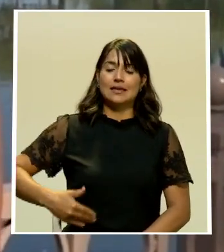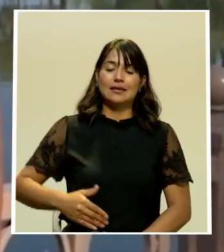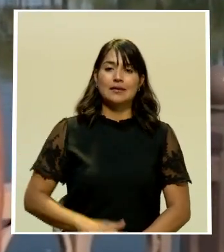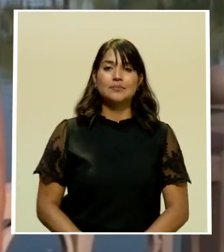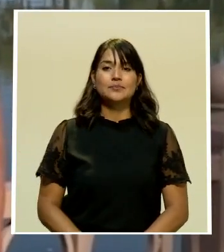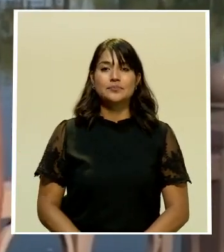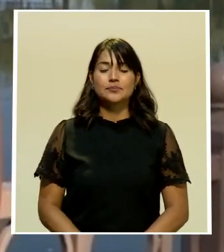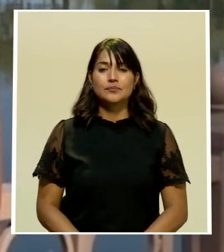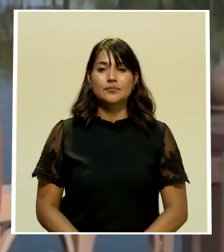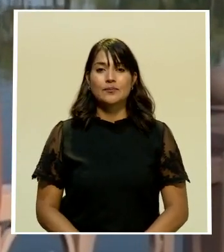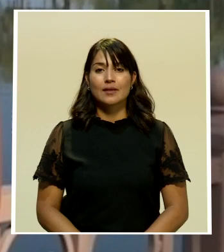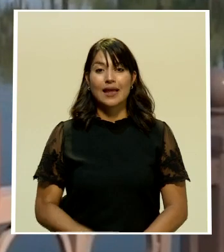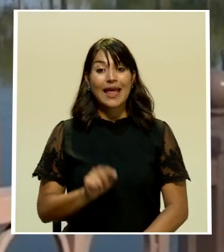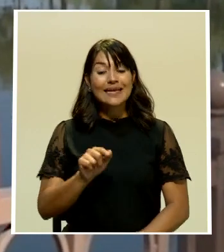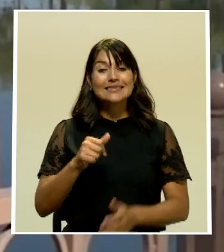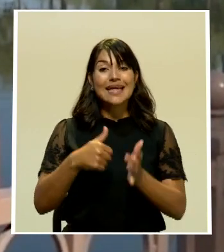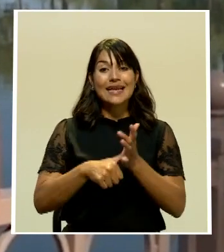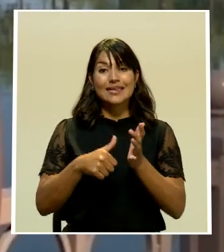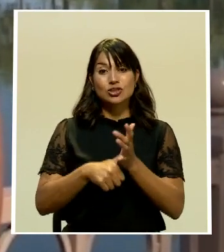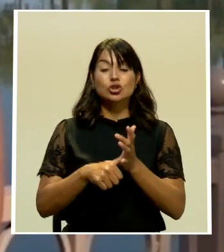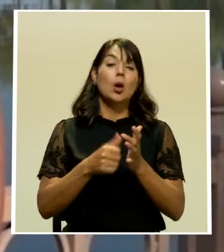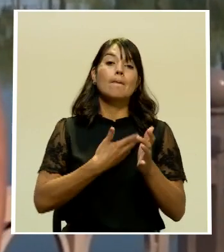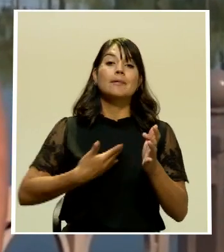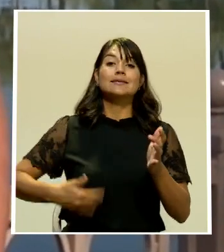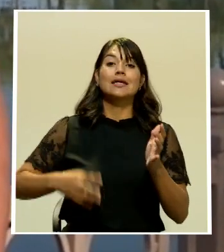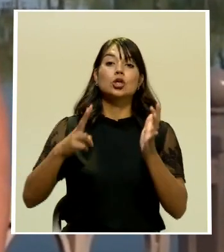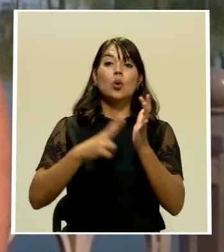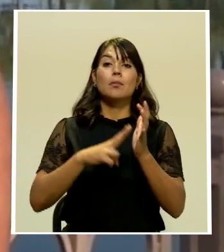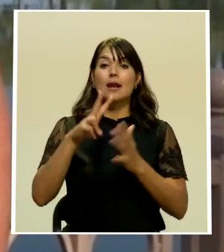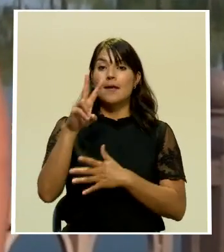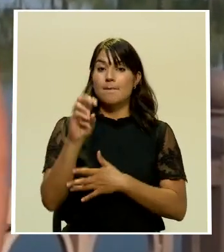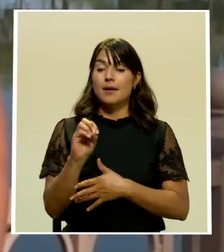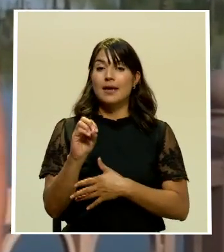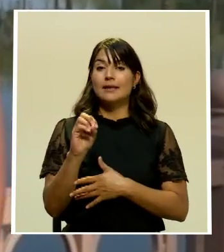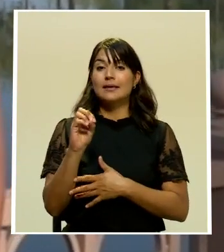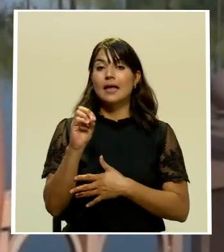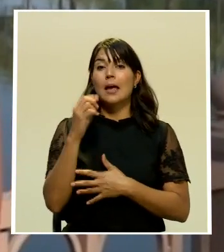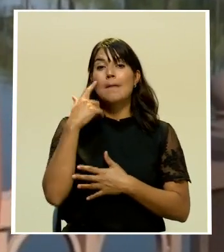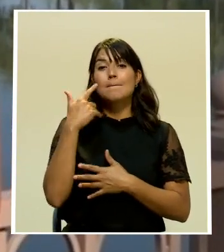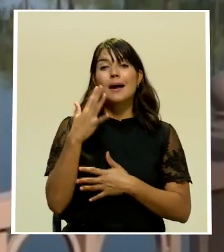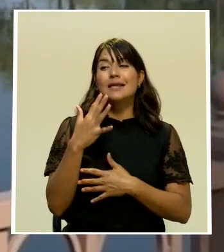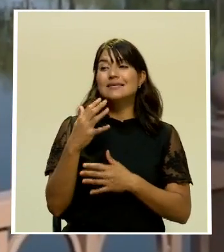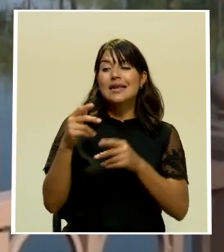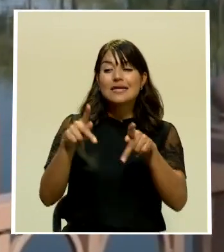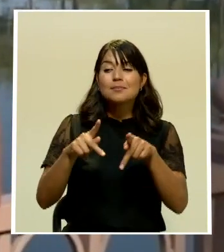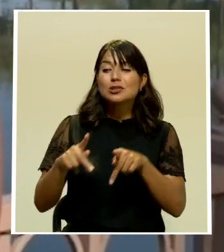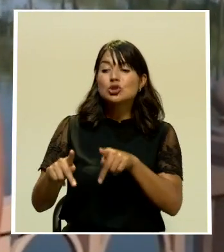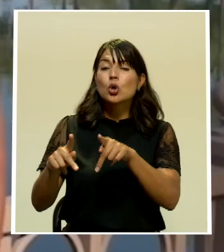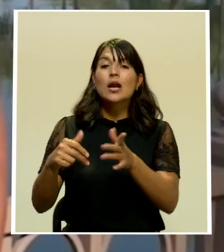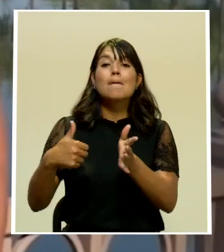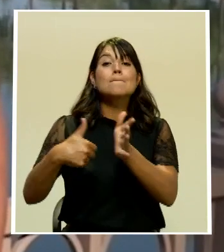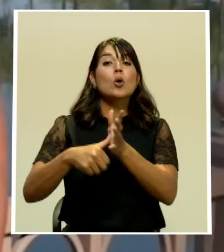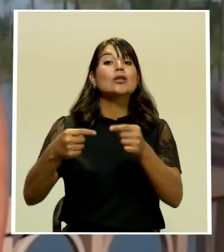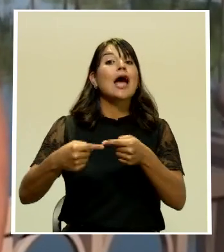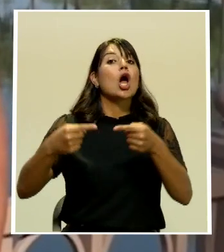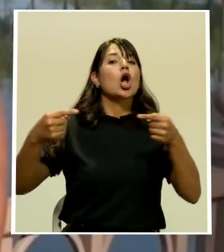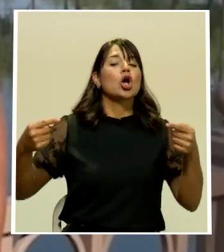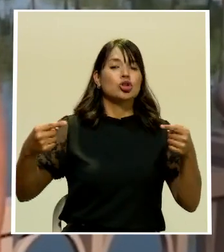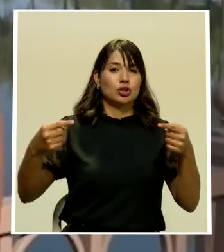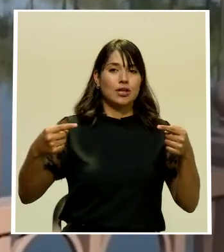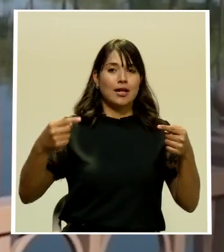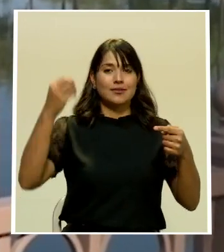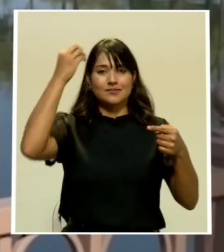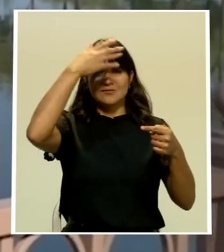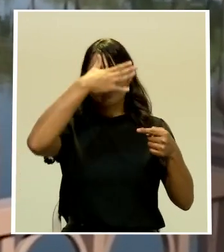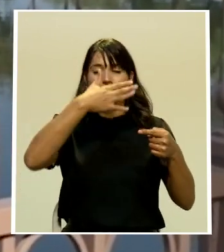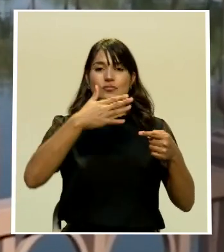en esta elección presidencial en 2020 hay definitivamente un tipo de voto anti Trump la gente no está tan entusiasmada con votar por